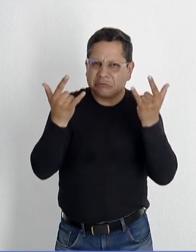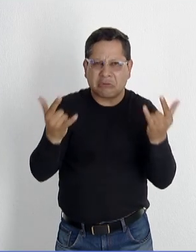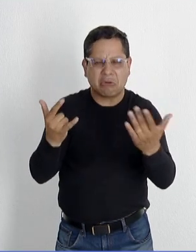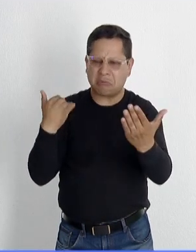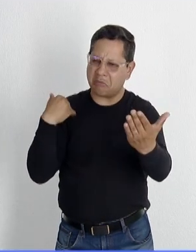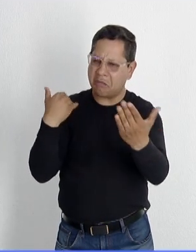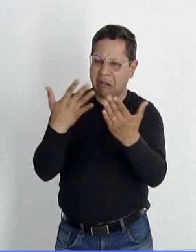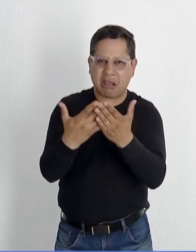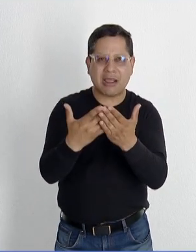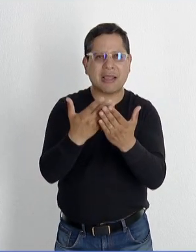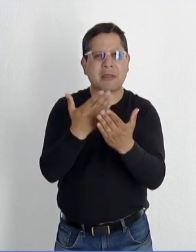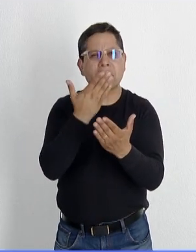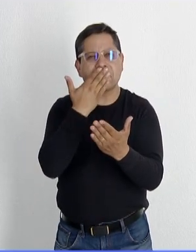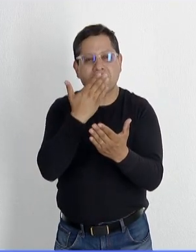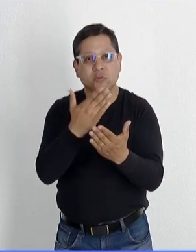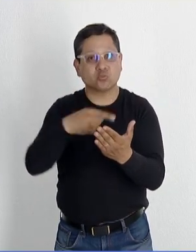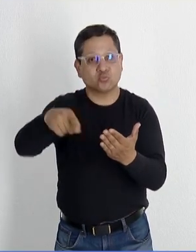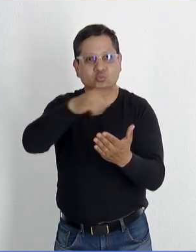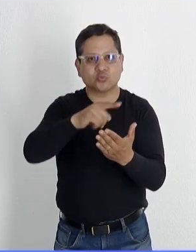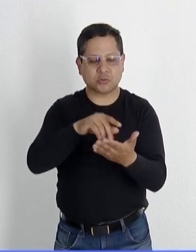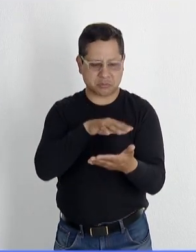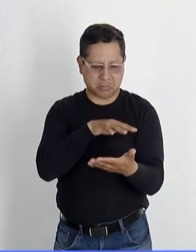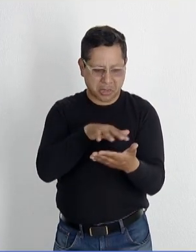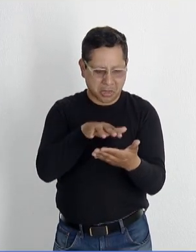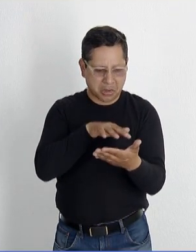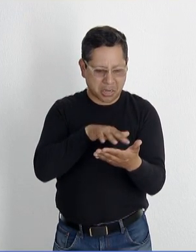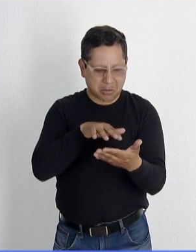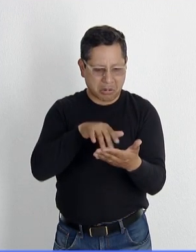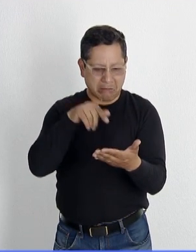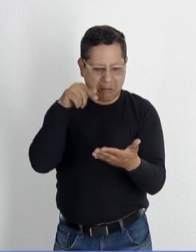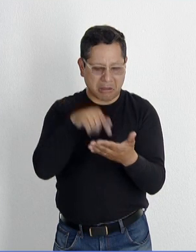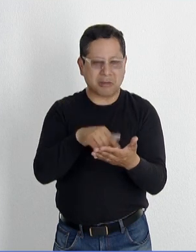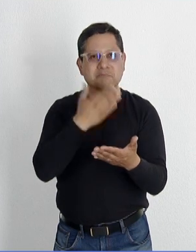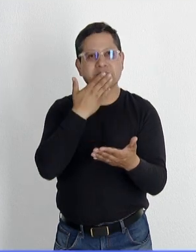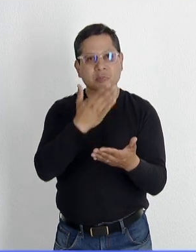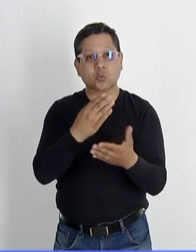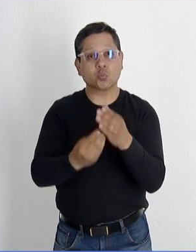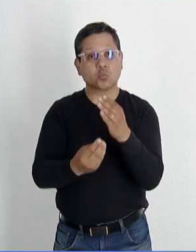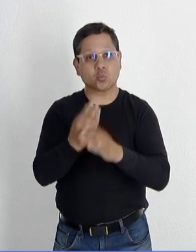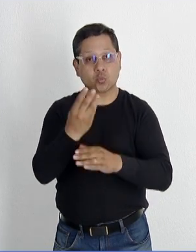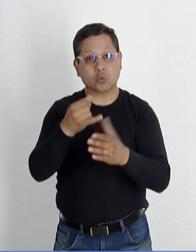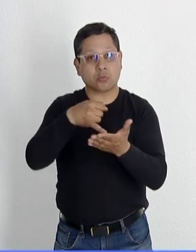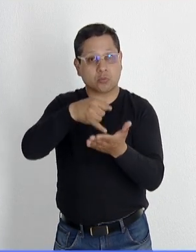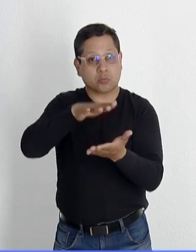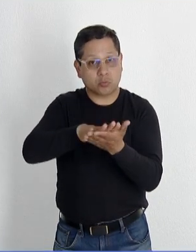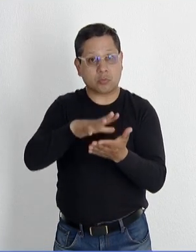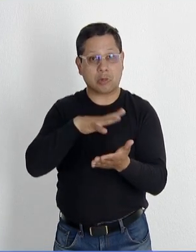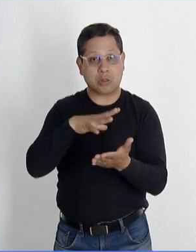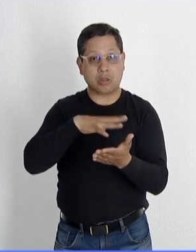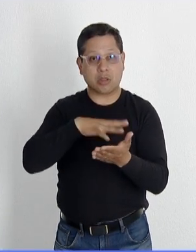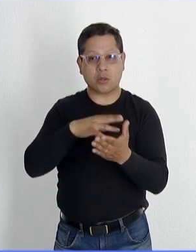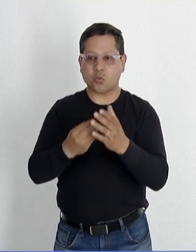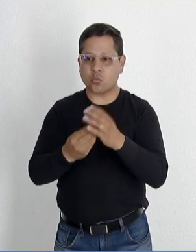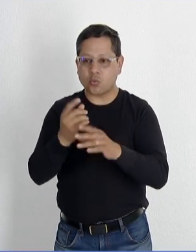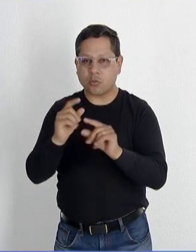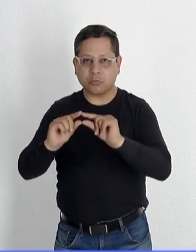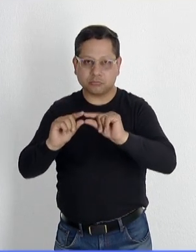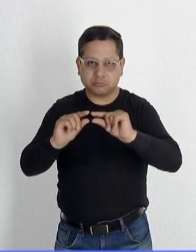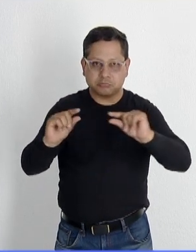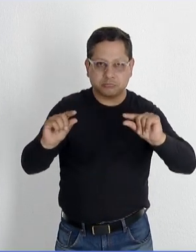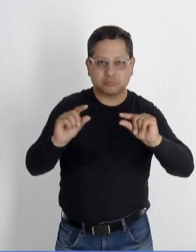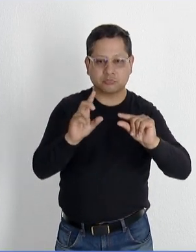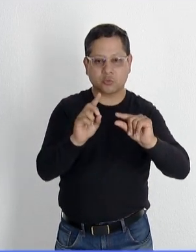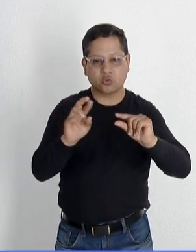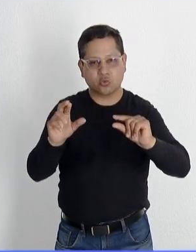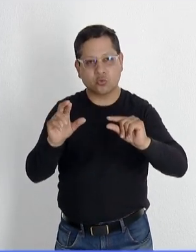también de la historia del arte, y bueno, para el disfruto de todos sus posibles lectores. Esta es una nueva edición que tienen textos